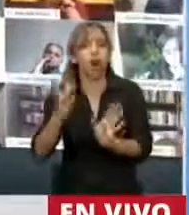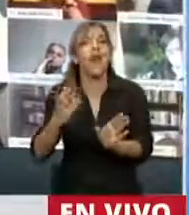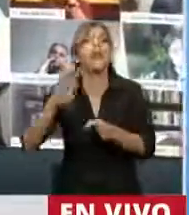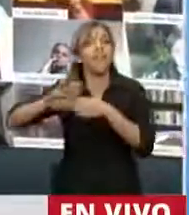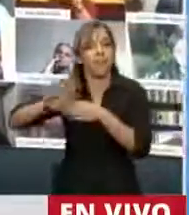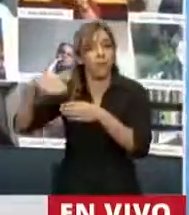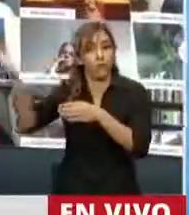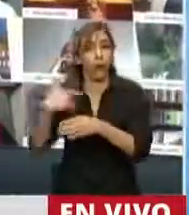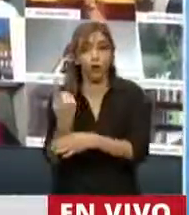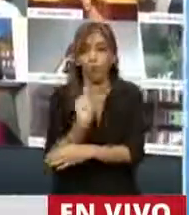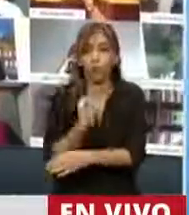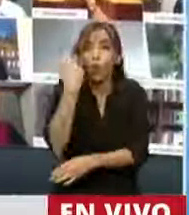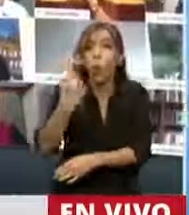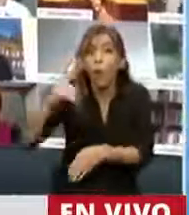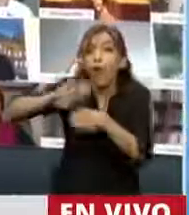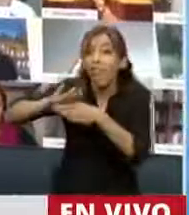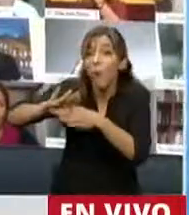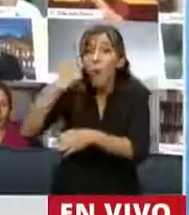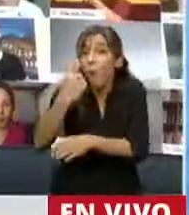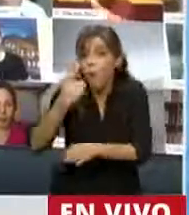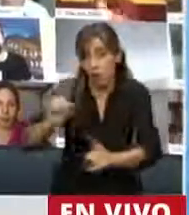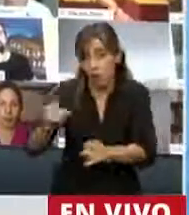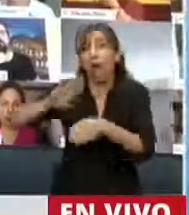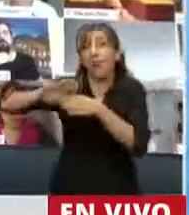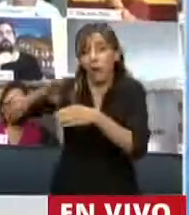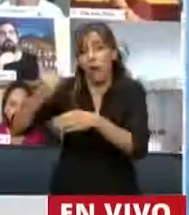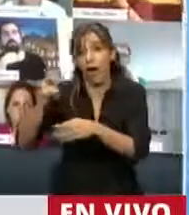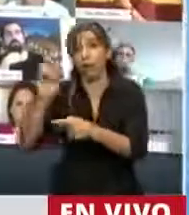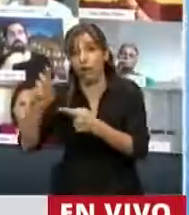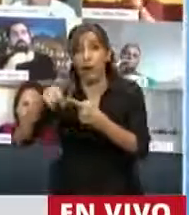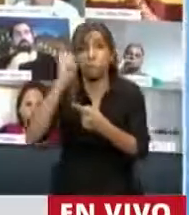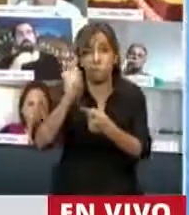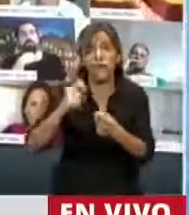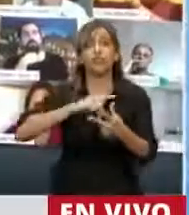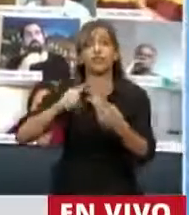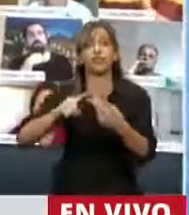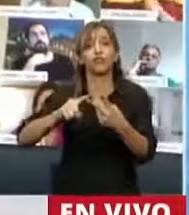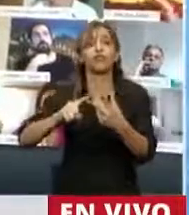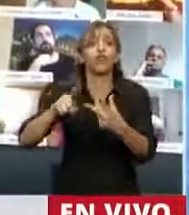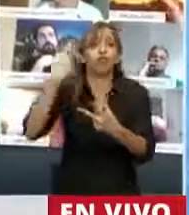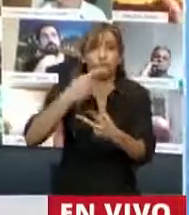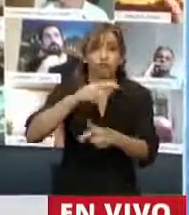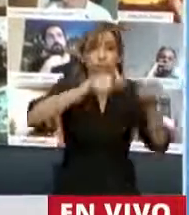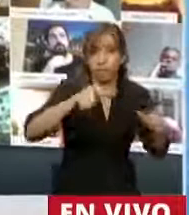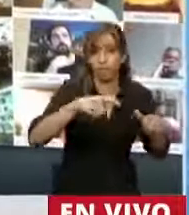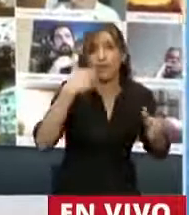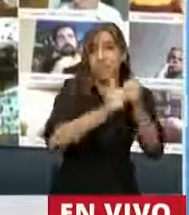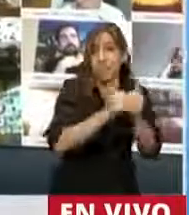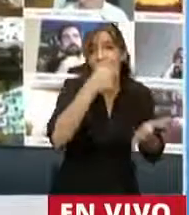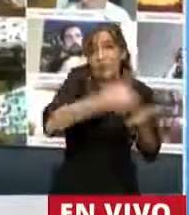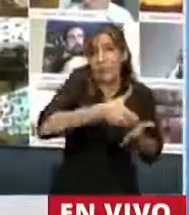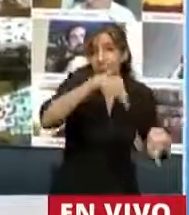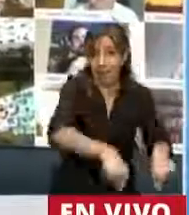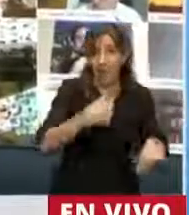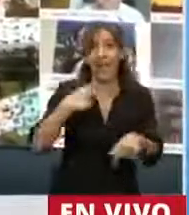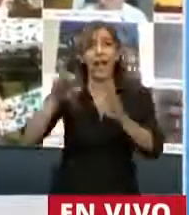la Argentina no tiene una deuda externa, tiene muchas deudas. Tiene deuda en pesos, tiene deuda en dólares, tiene deuda con acreedores locales, internacionales, con